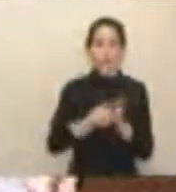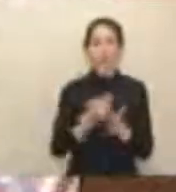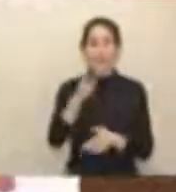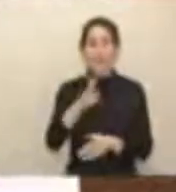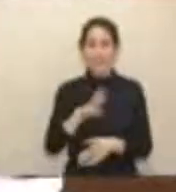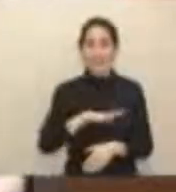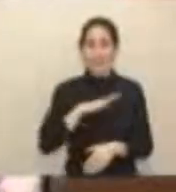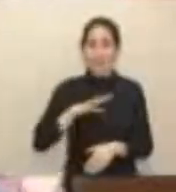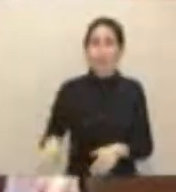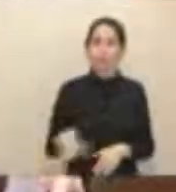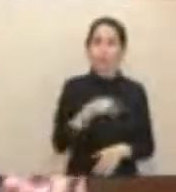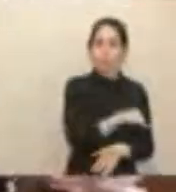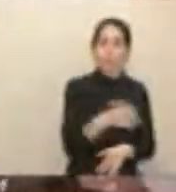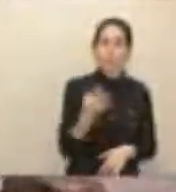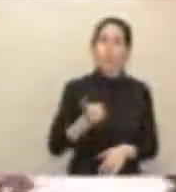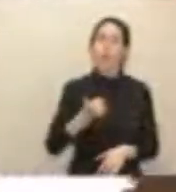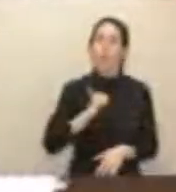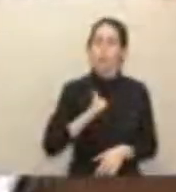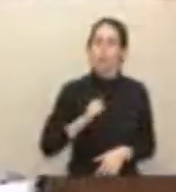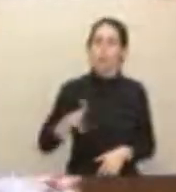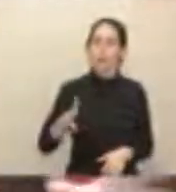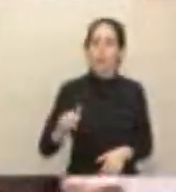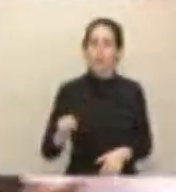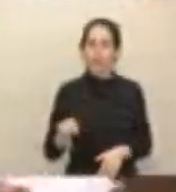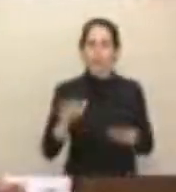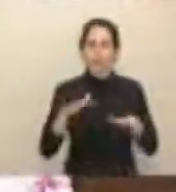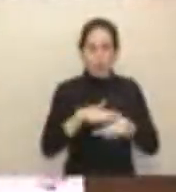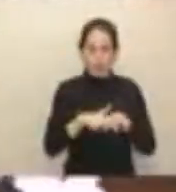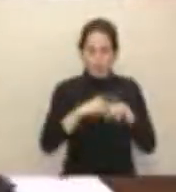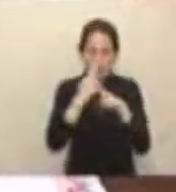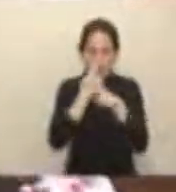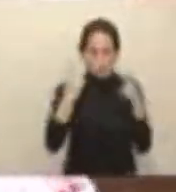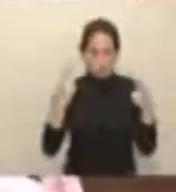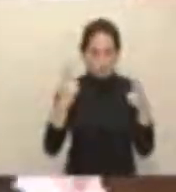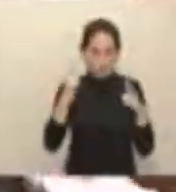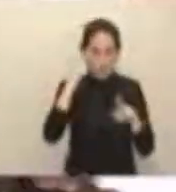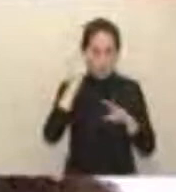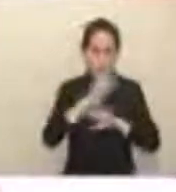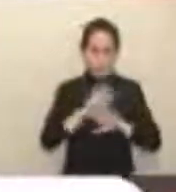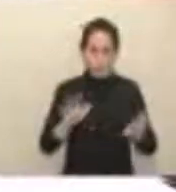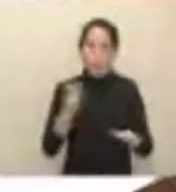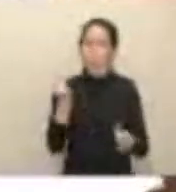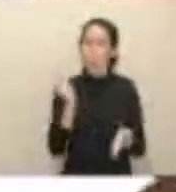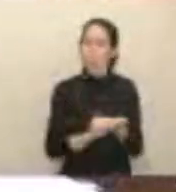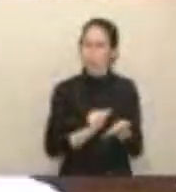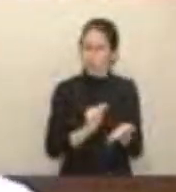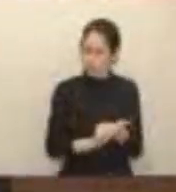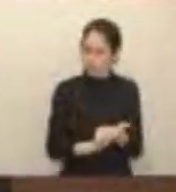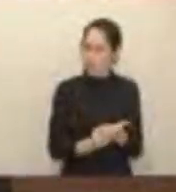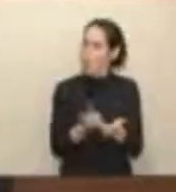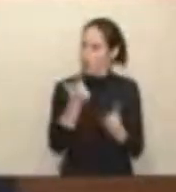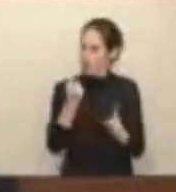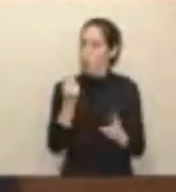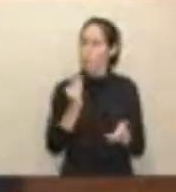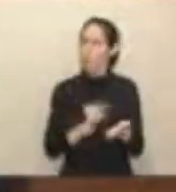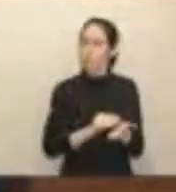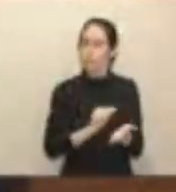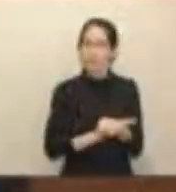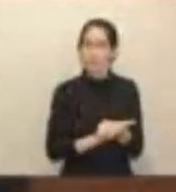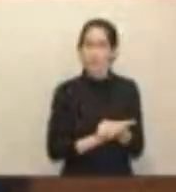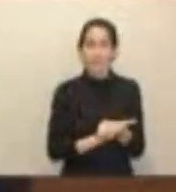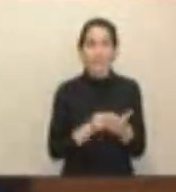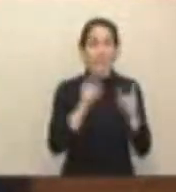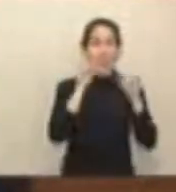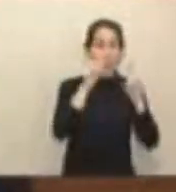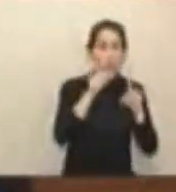pública, señor presidente, se da ya el sinsentido mayor. En ocasiones, y no en pocas ocasiones, es más cara que la